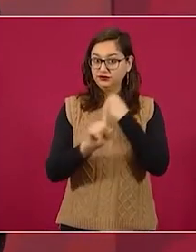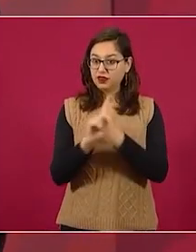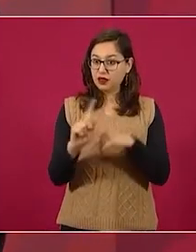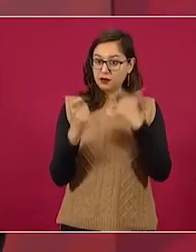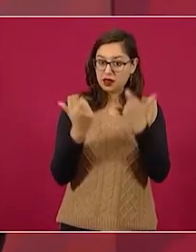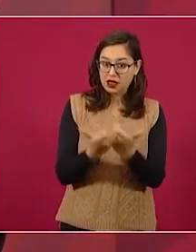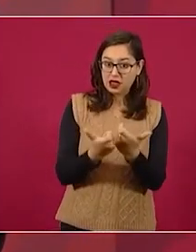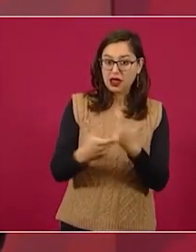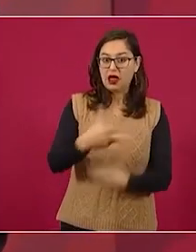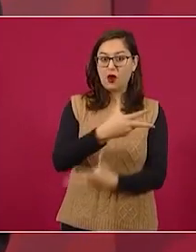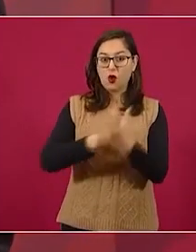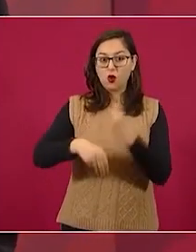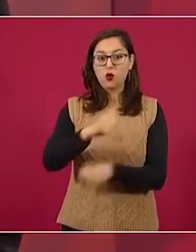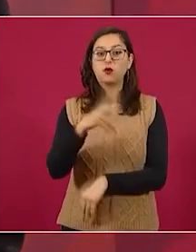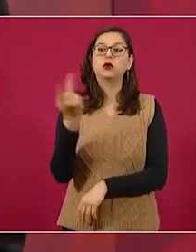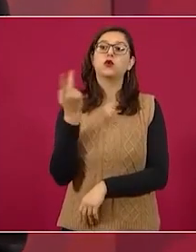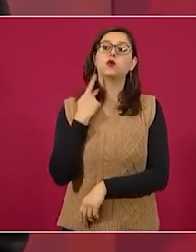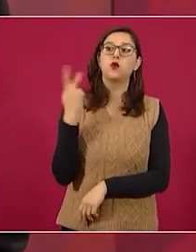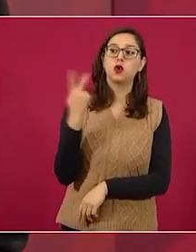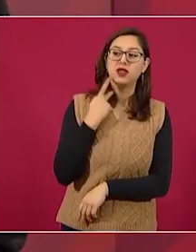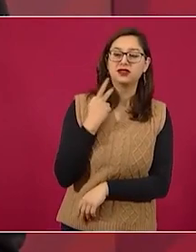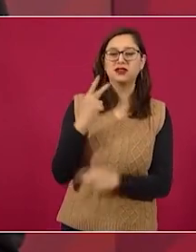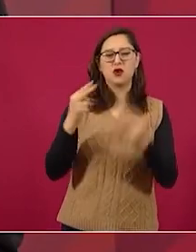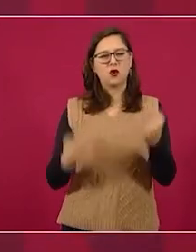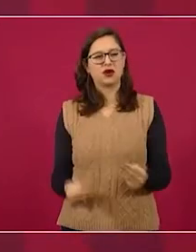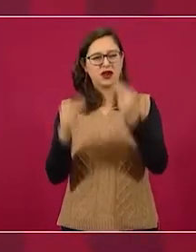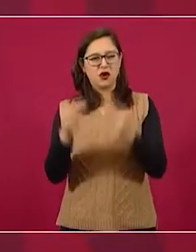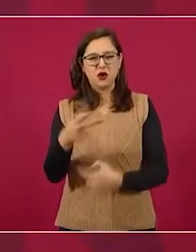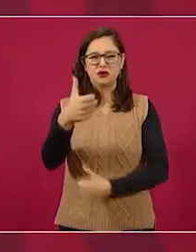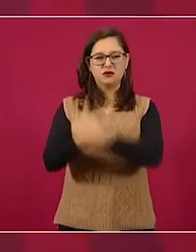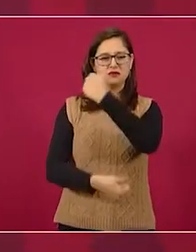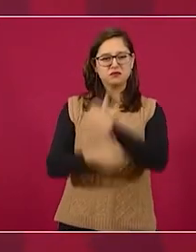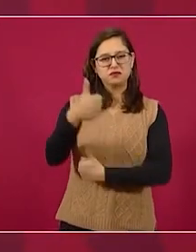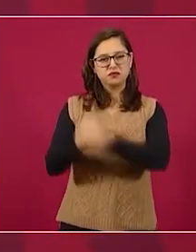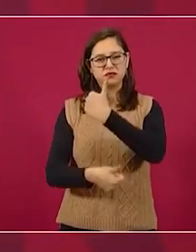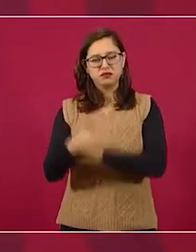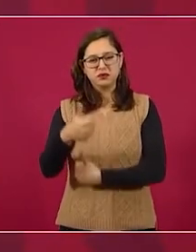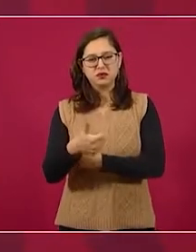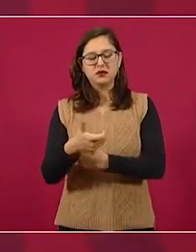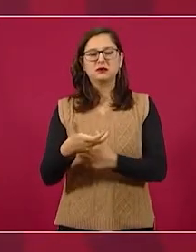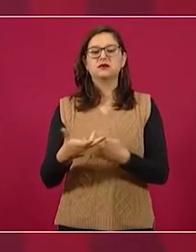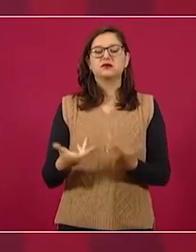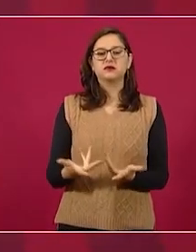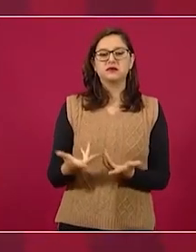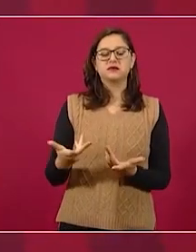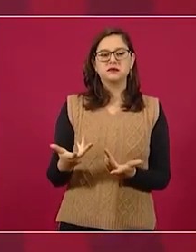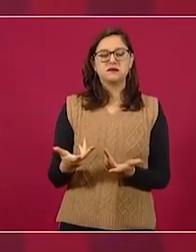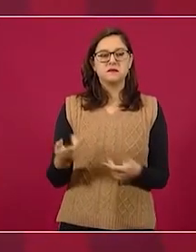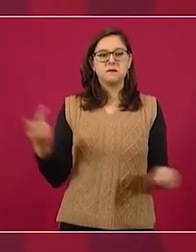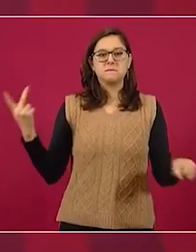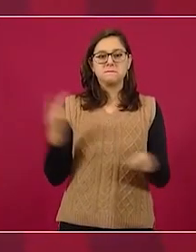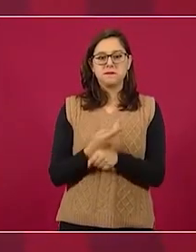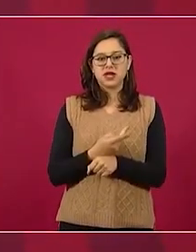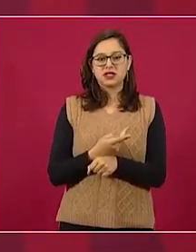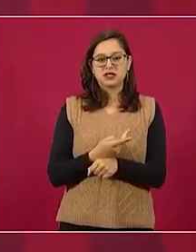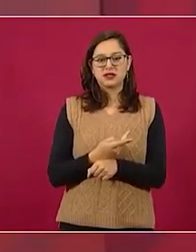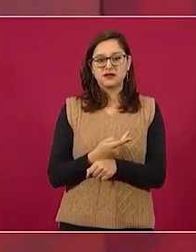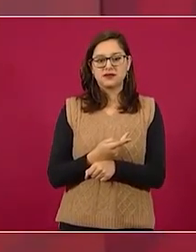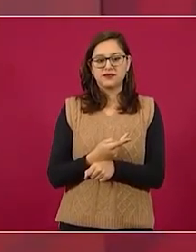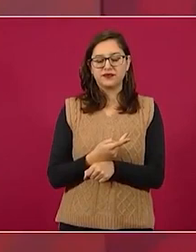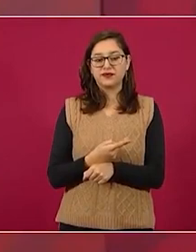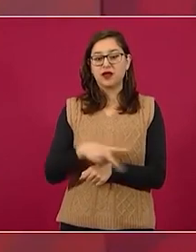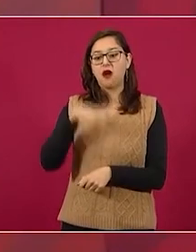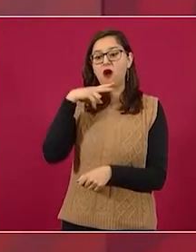políticos, hay competencia. No quisieran que el aguacate